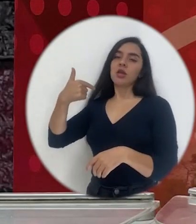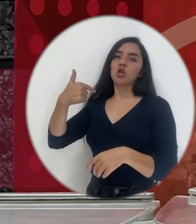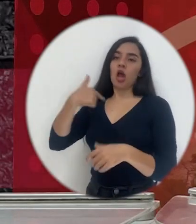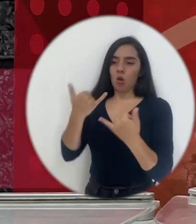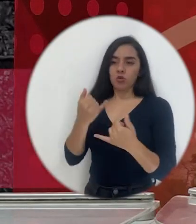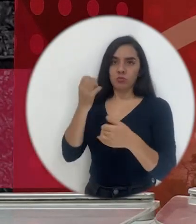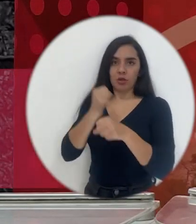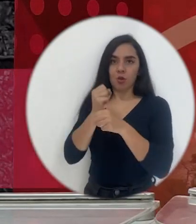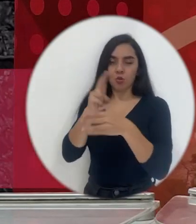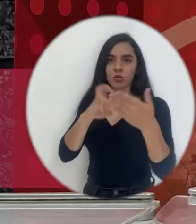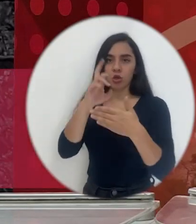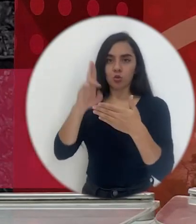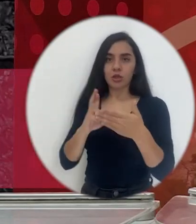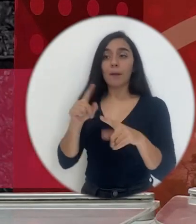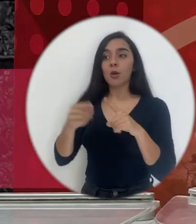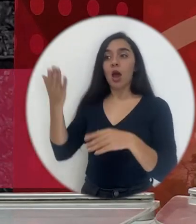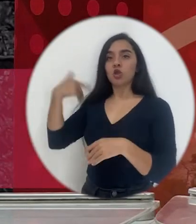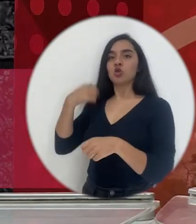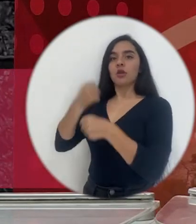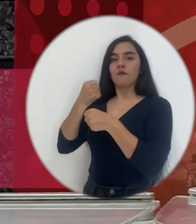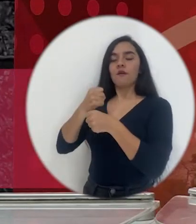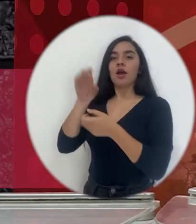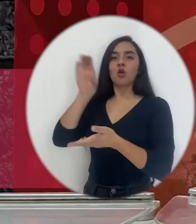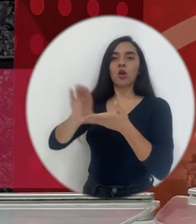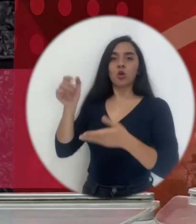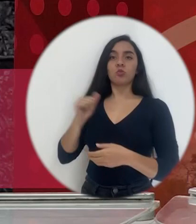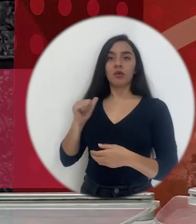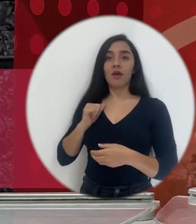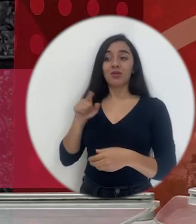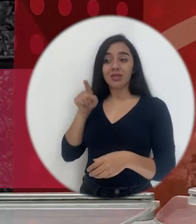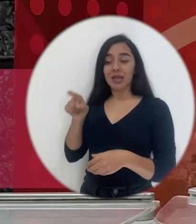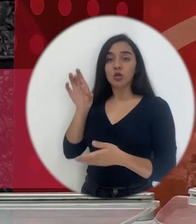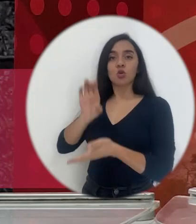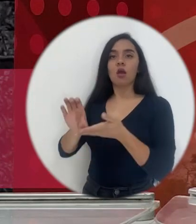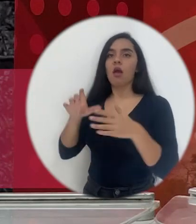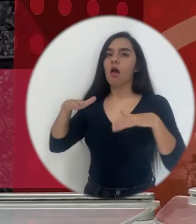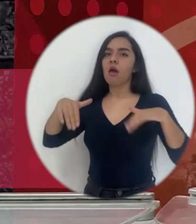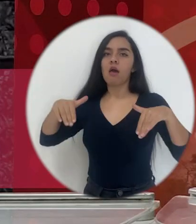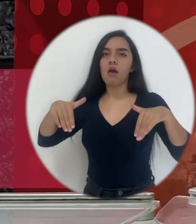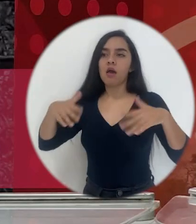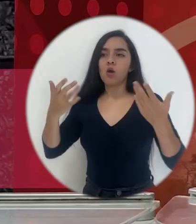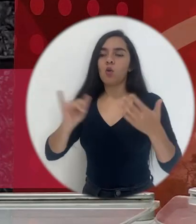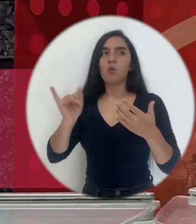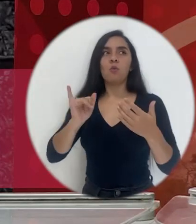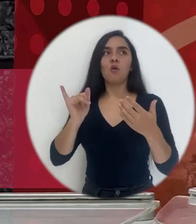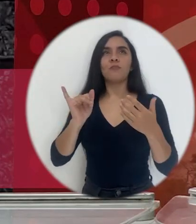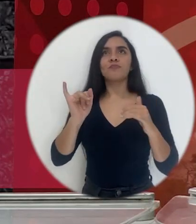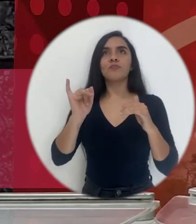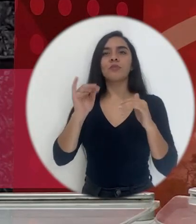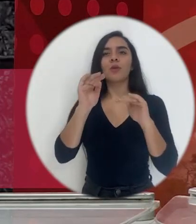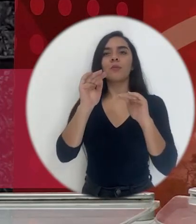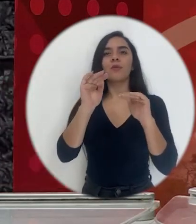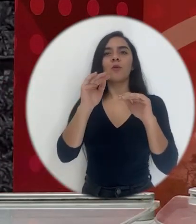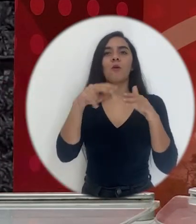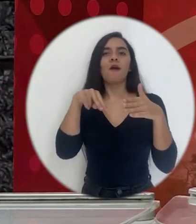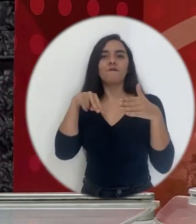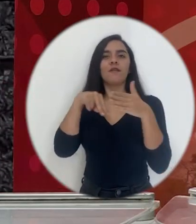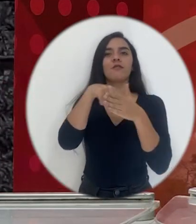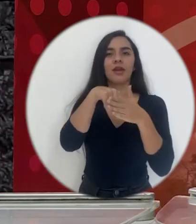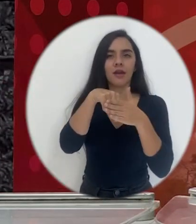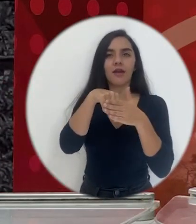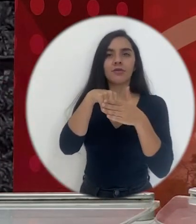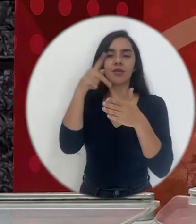trabajar en la Universidad de Costa Rica, trabajé en colegios privados, entonces no teníamos esta barrera, por decirlo de alguna manera.